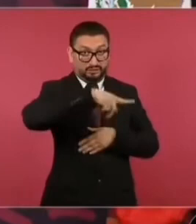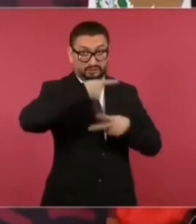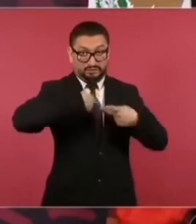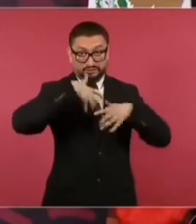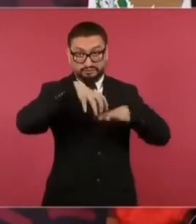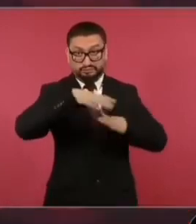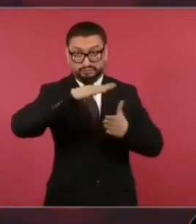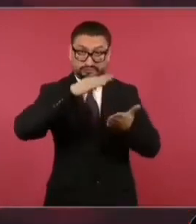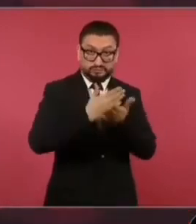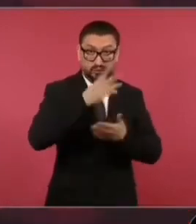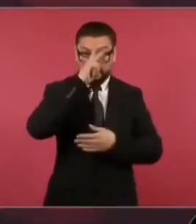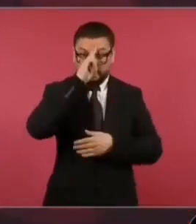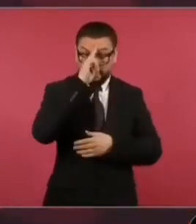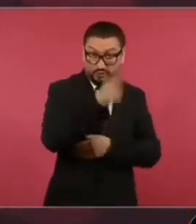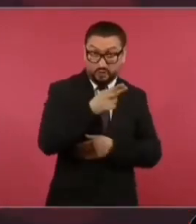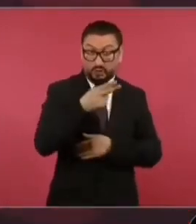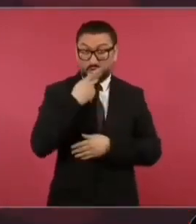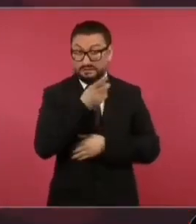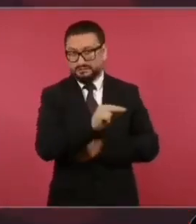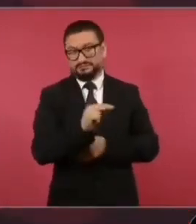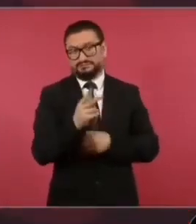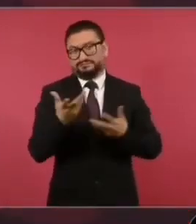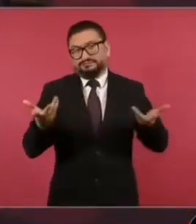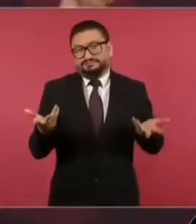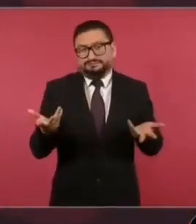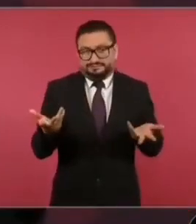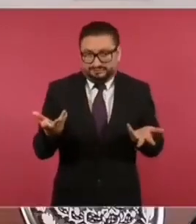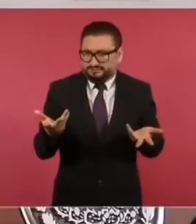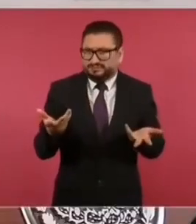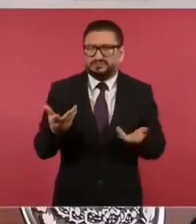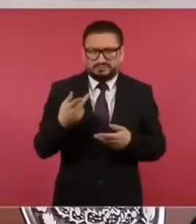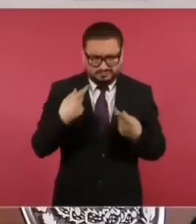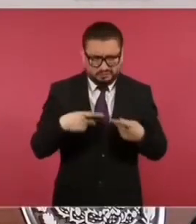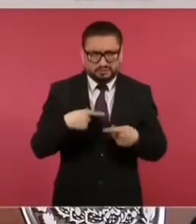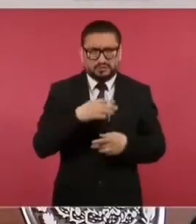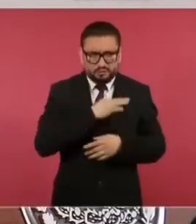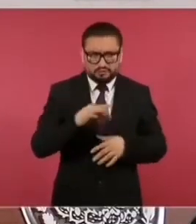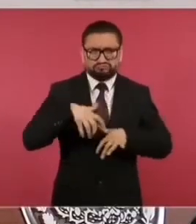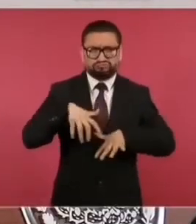negando la posibilidad de que la gente se manifieste.